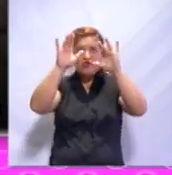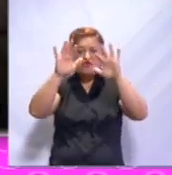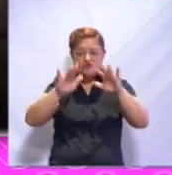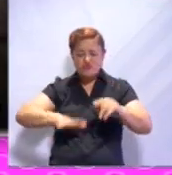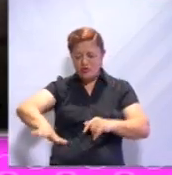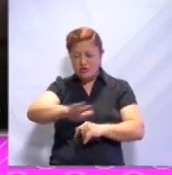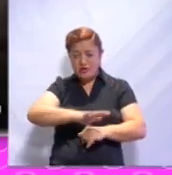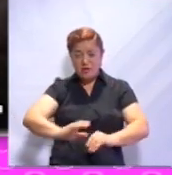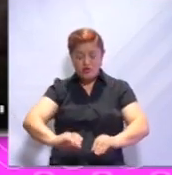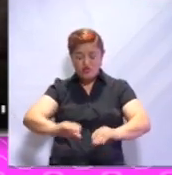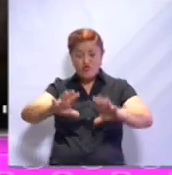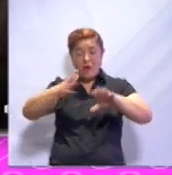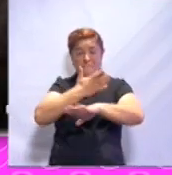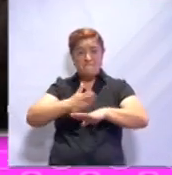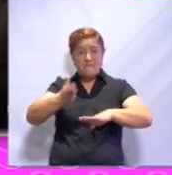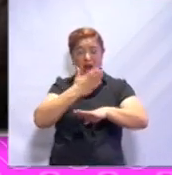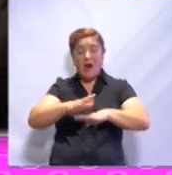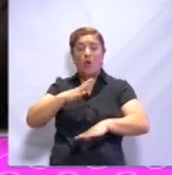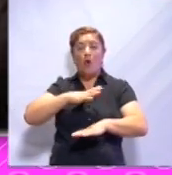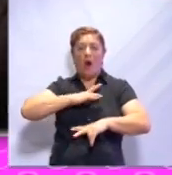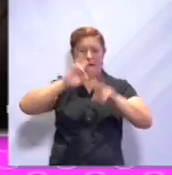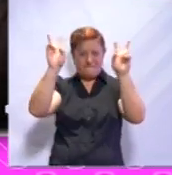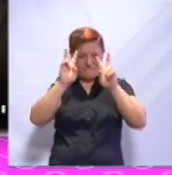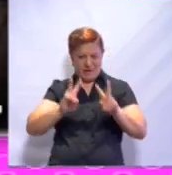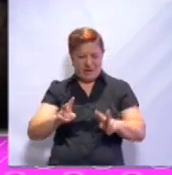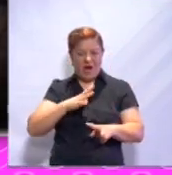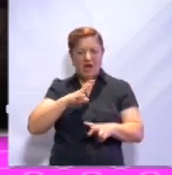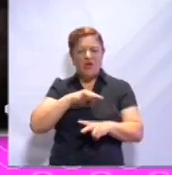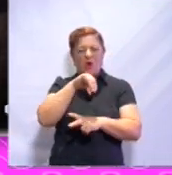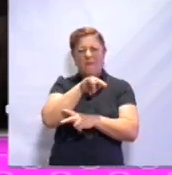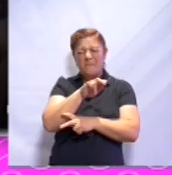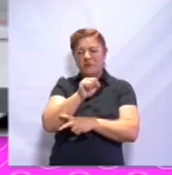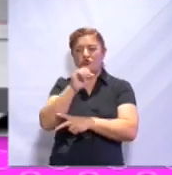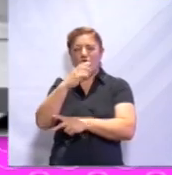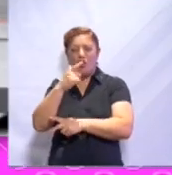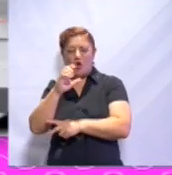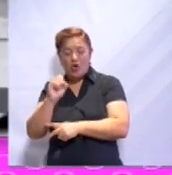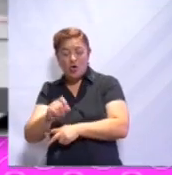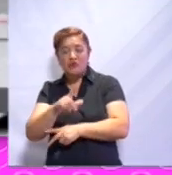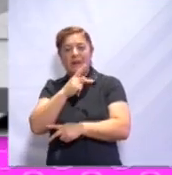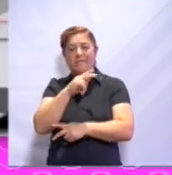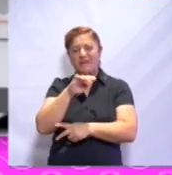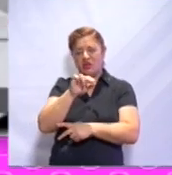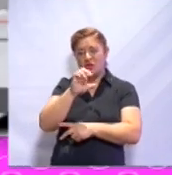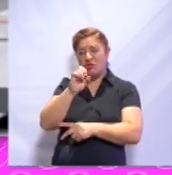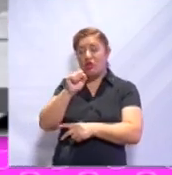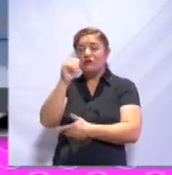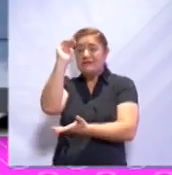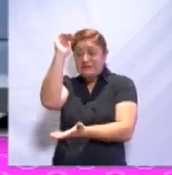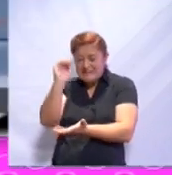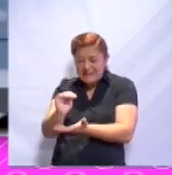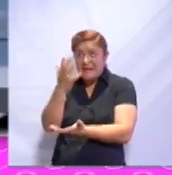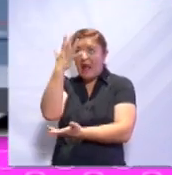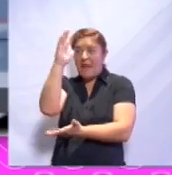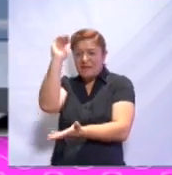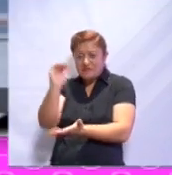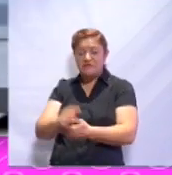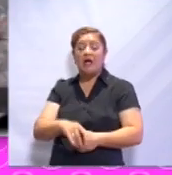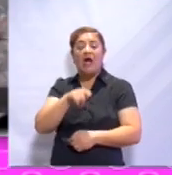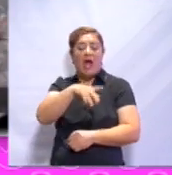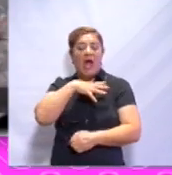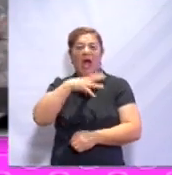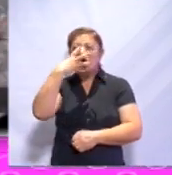y durante el verano surgen musgos, líquenes y pinos enanos. Entre su fauna hay zorros